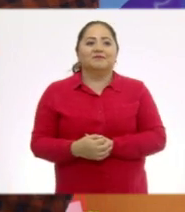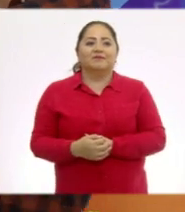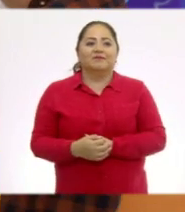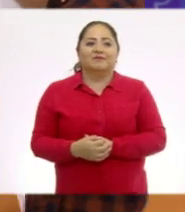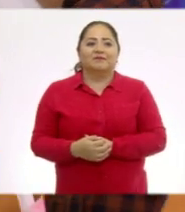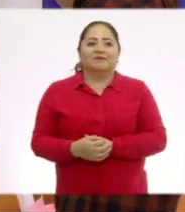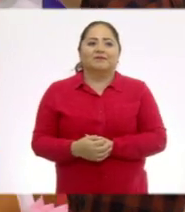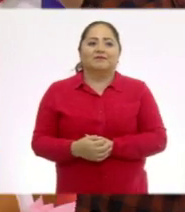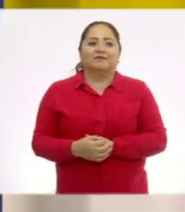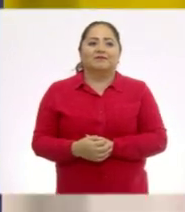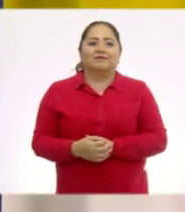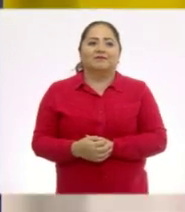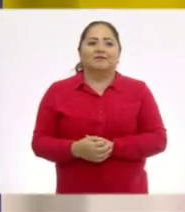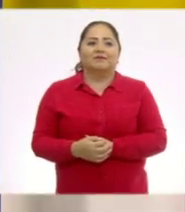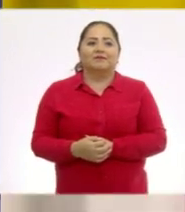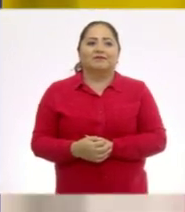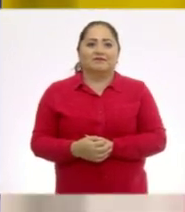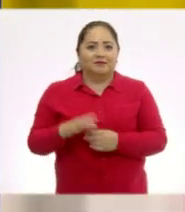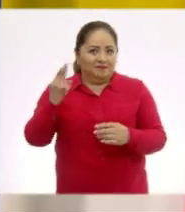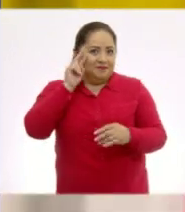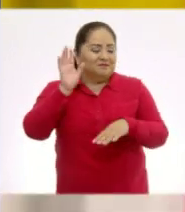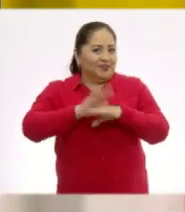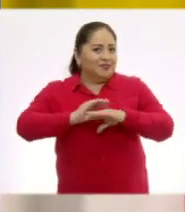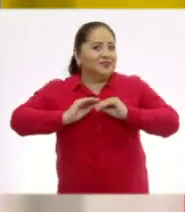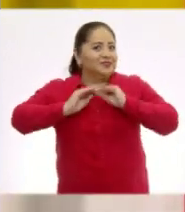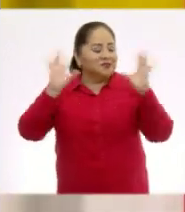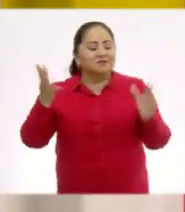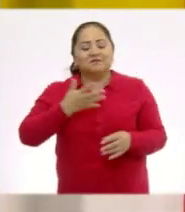Si quieres mover las otras para que se vea más claro.